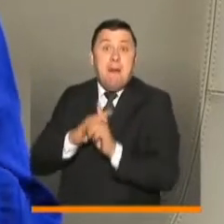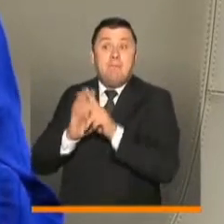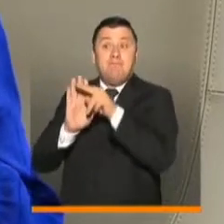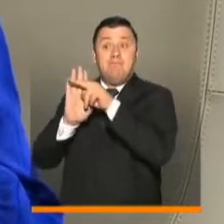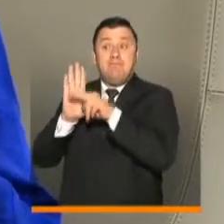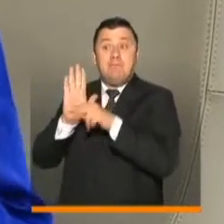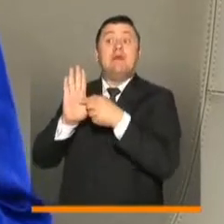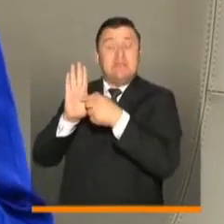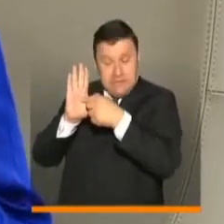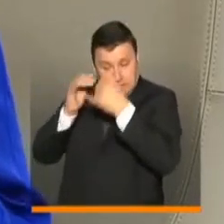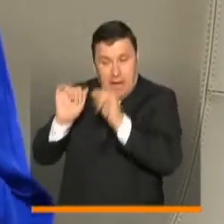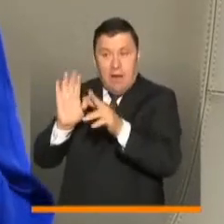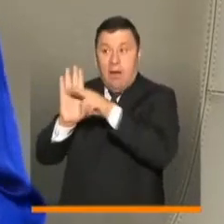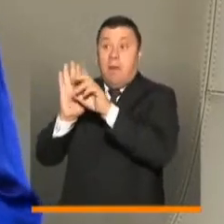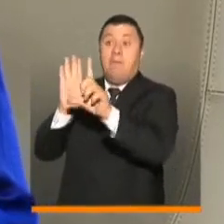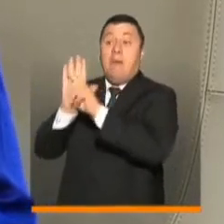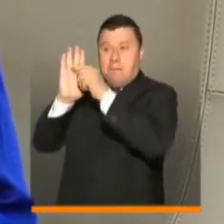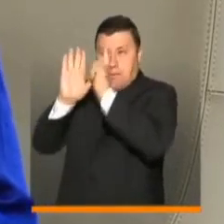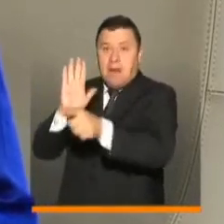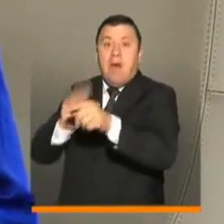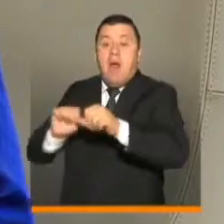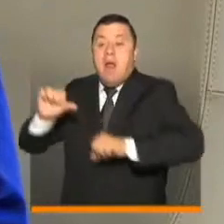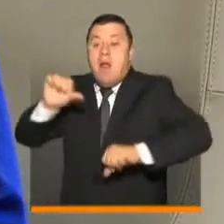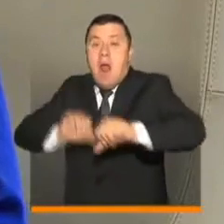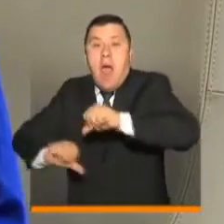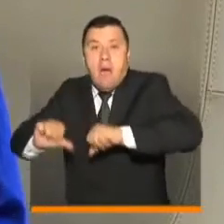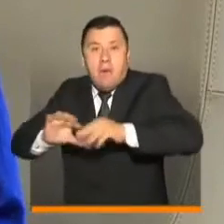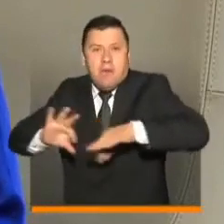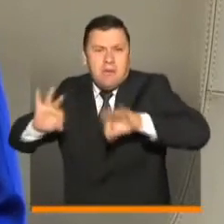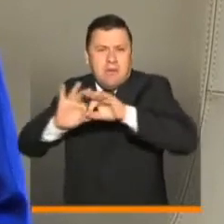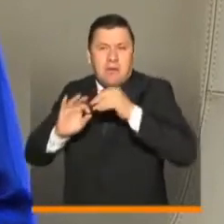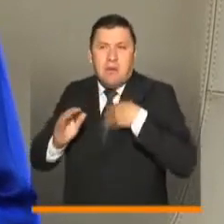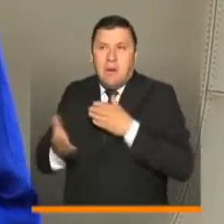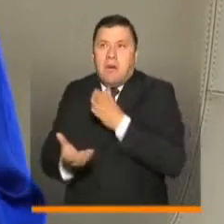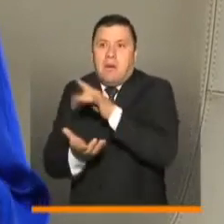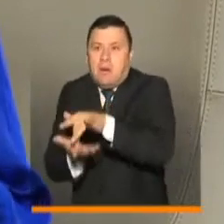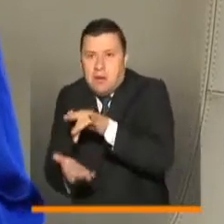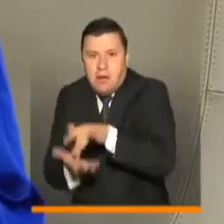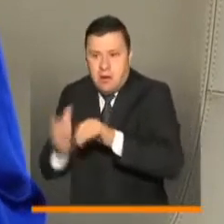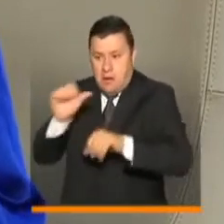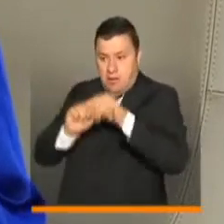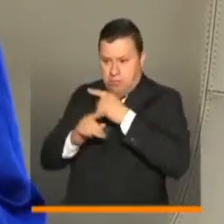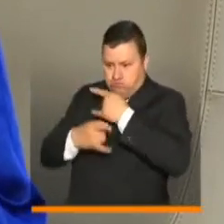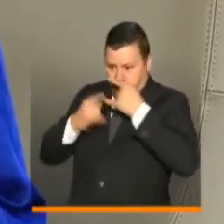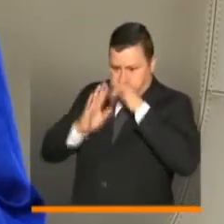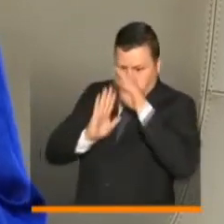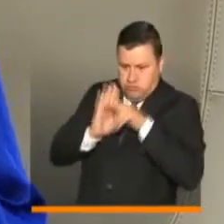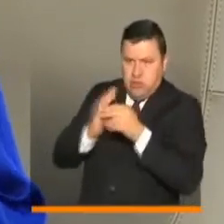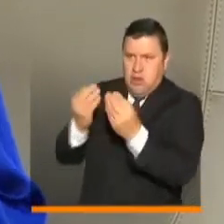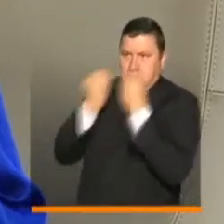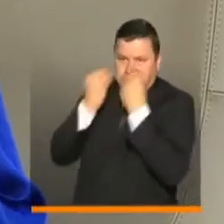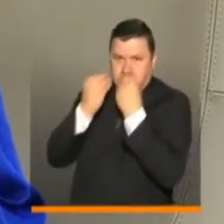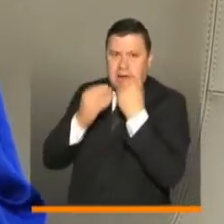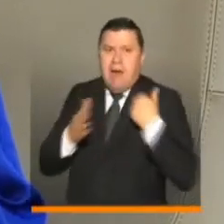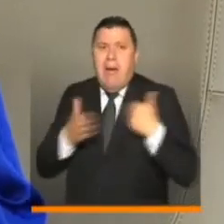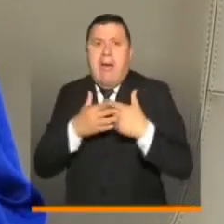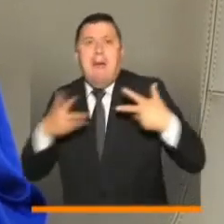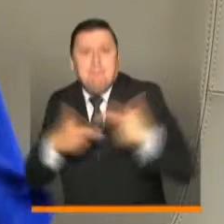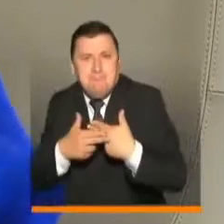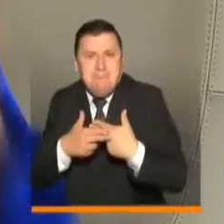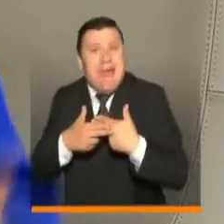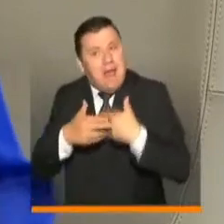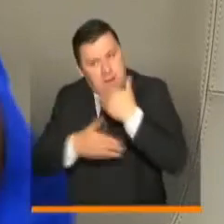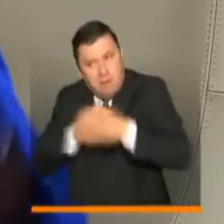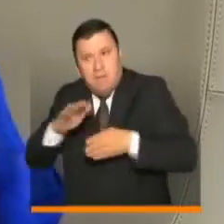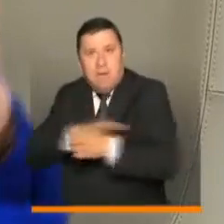protocolos laboratorios, laboratorios prácticos que tengan todas las medidas que permitan culminar los procesos de formación que veníamos haciendo desde